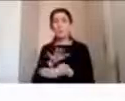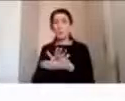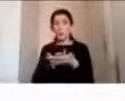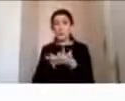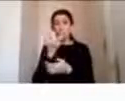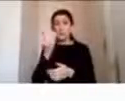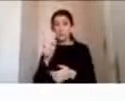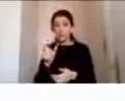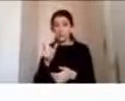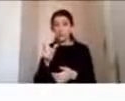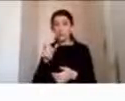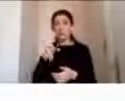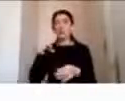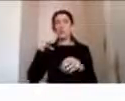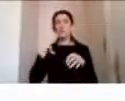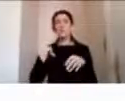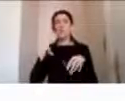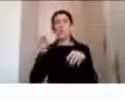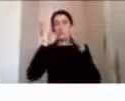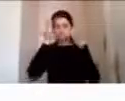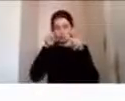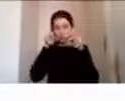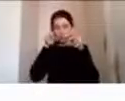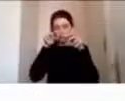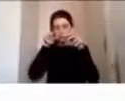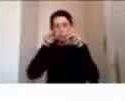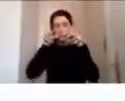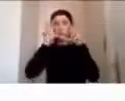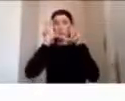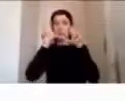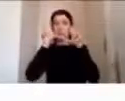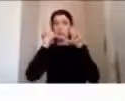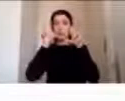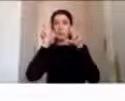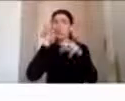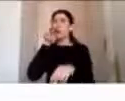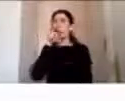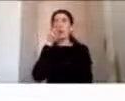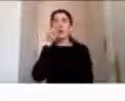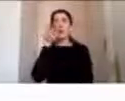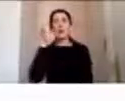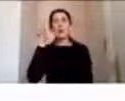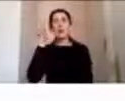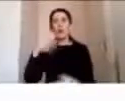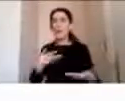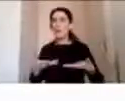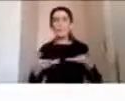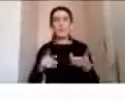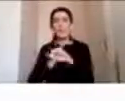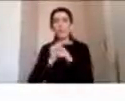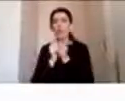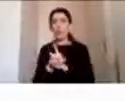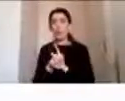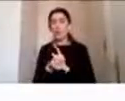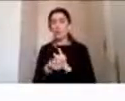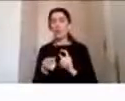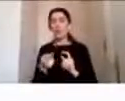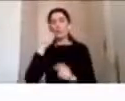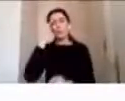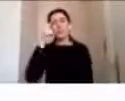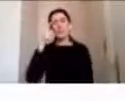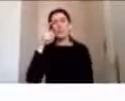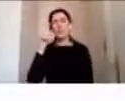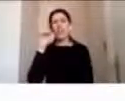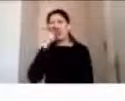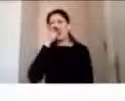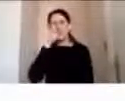conciencia puede estar desorientado tener cambios comportamentales pero principalmente una dificultad para recordar cosas que